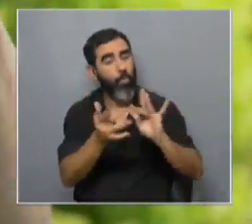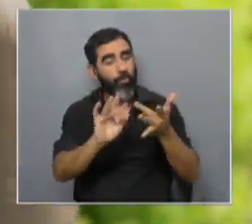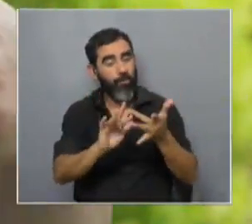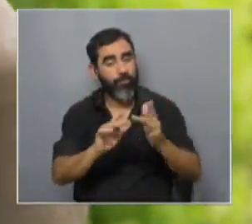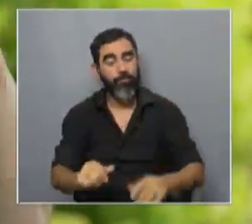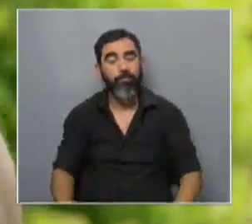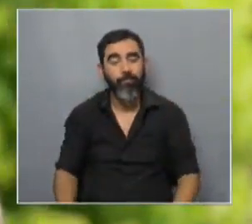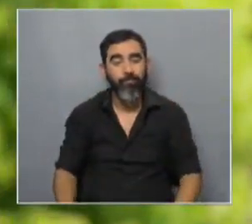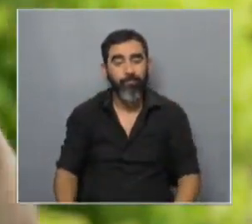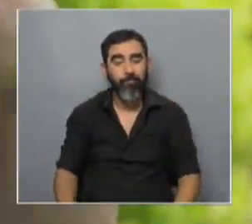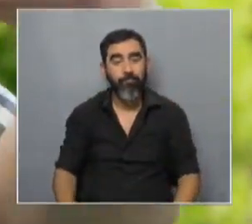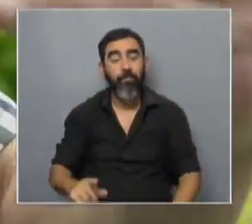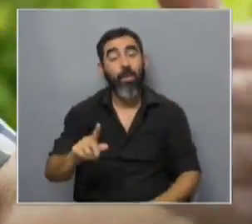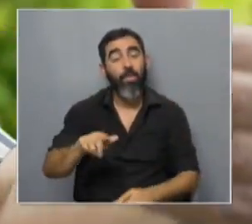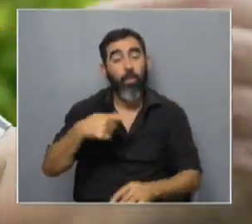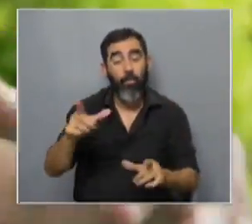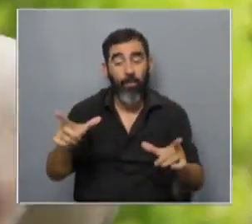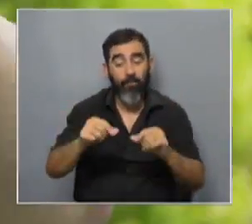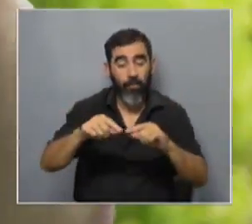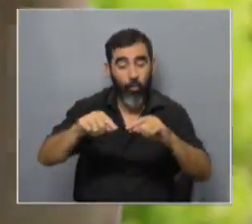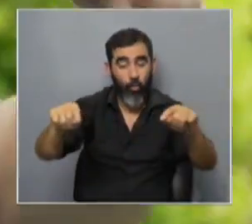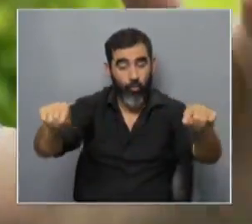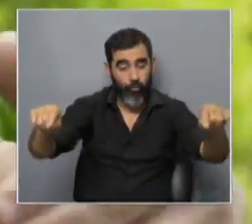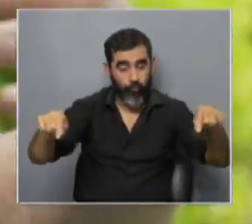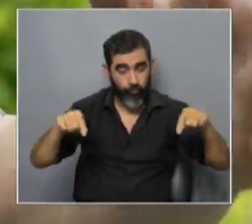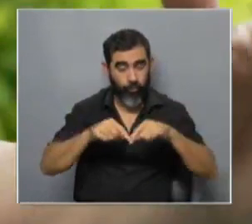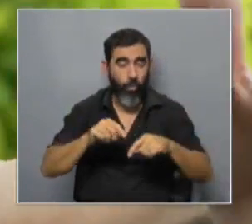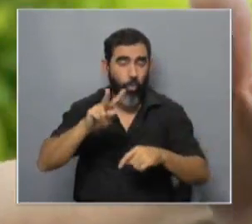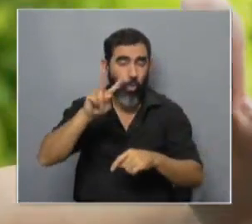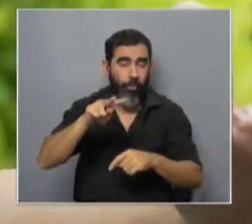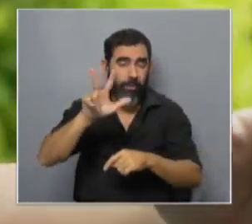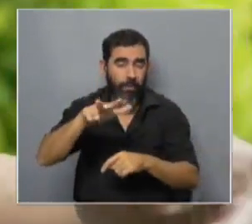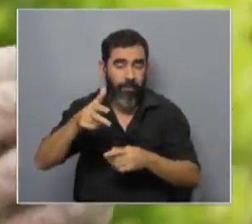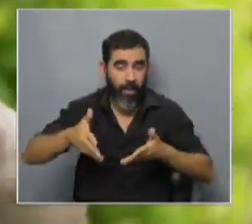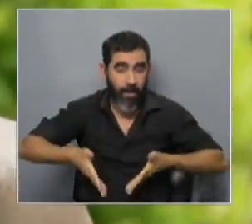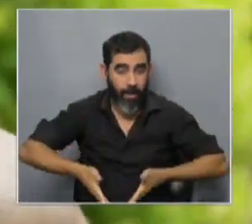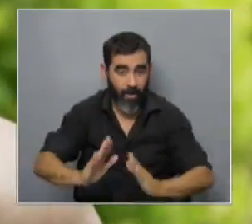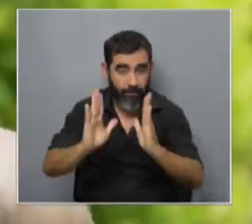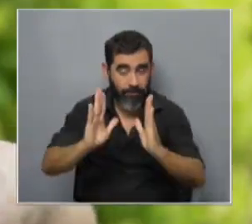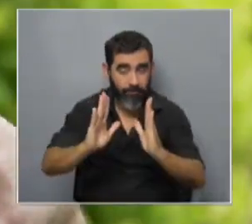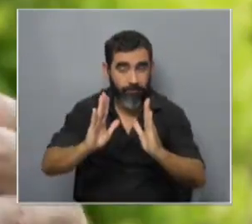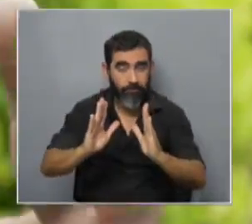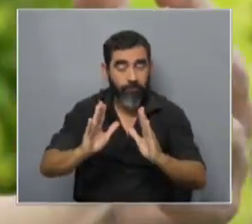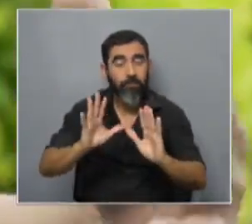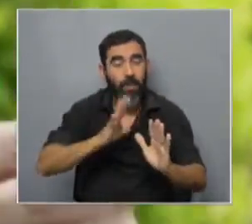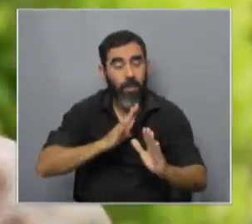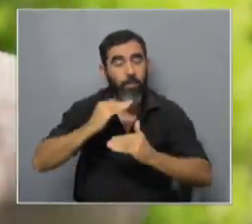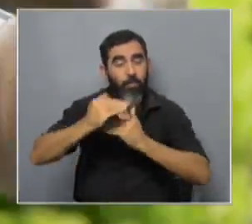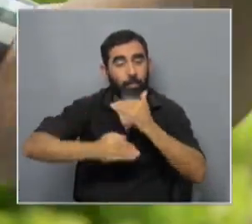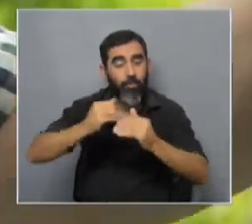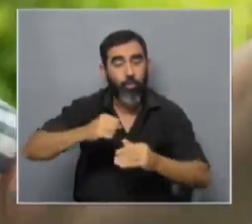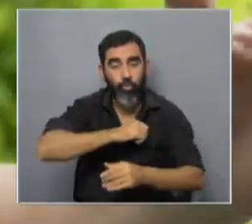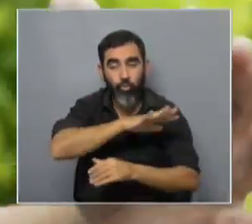eso después que sale el curral de impronta esto es a los dos o tres meses de nacido empieza a establecer el proceso de